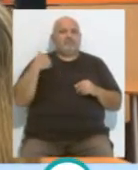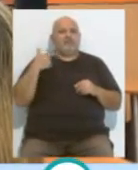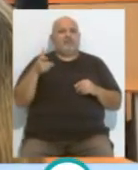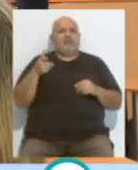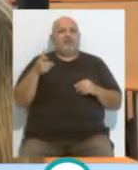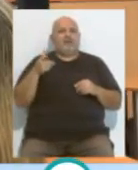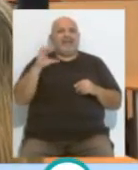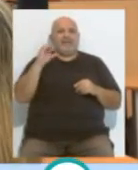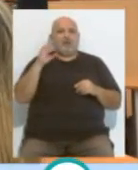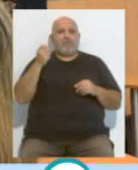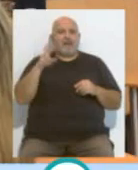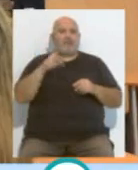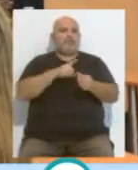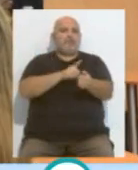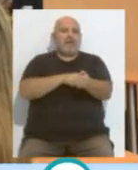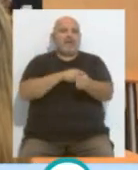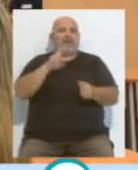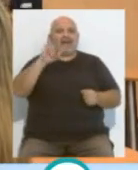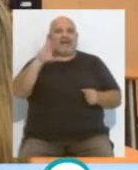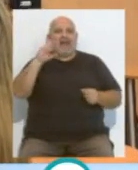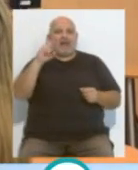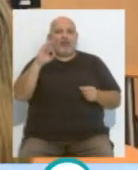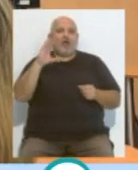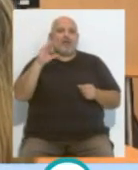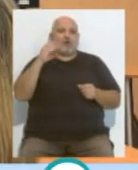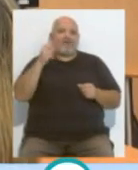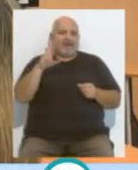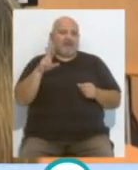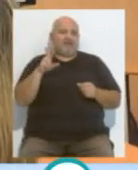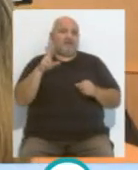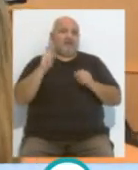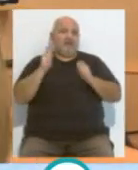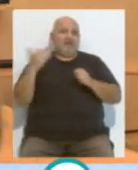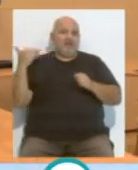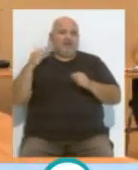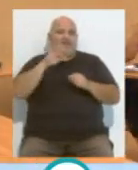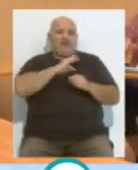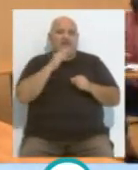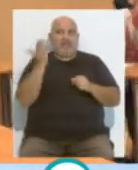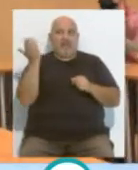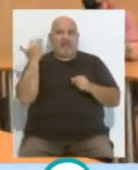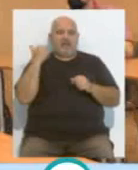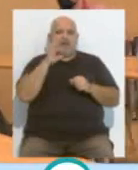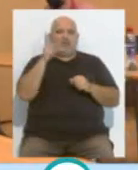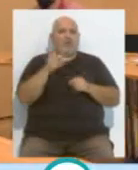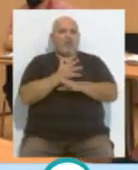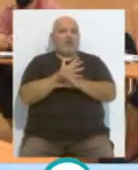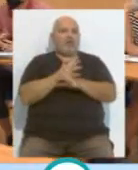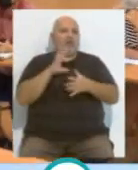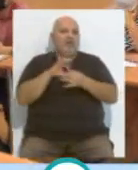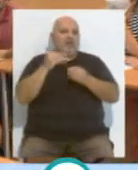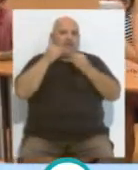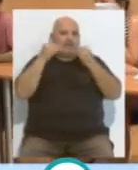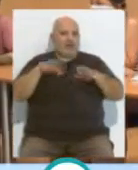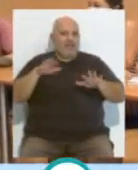Alejandro Benítez Escobar que es primo de Ricardo Escobar el jugador ganador por la Liga de Fútbol Profesional en el día de ayer como uno de los jugadores referentes